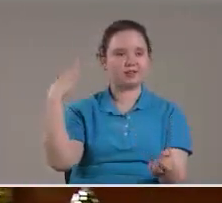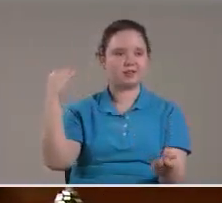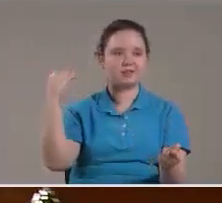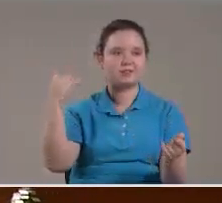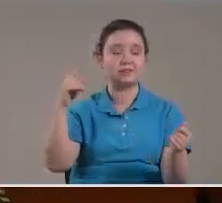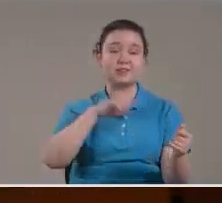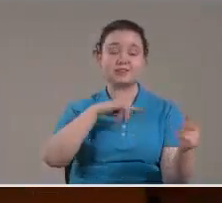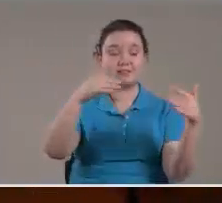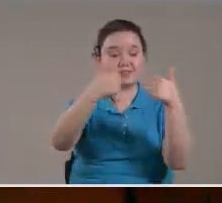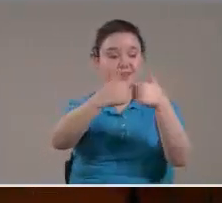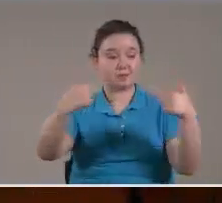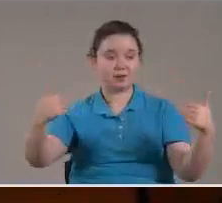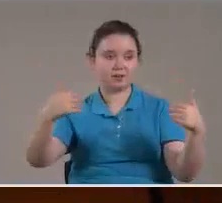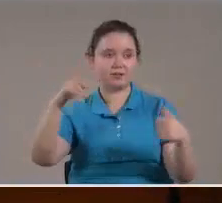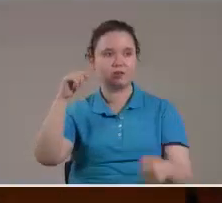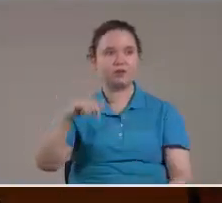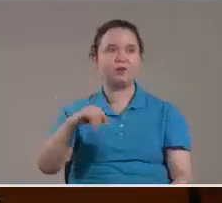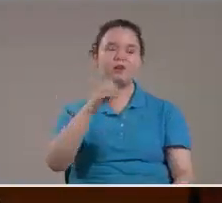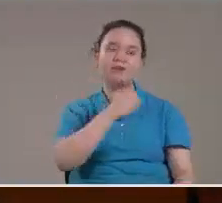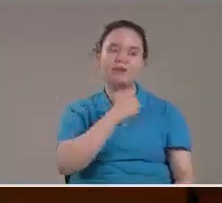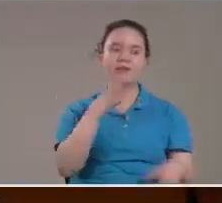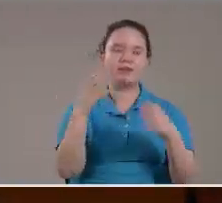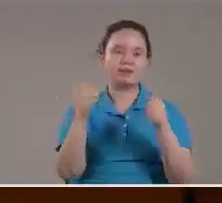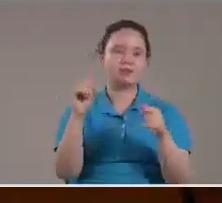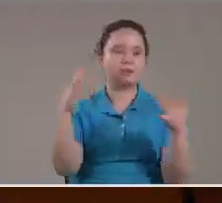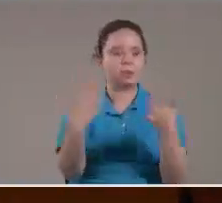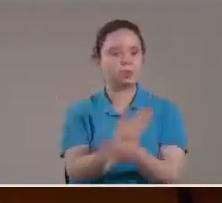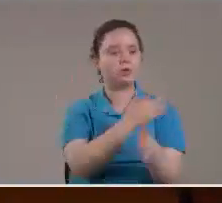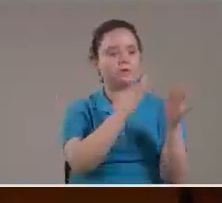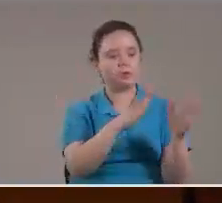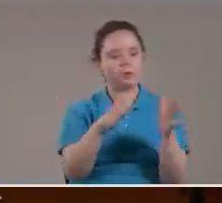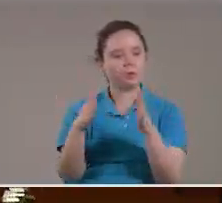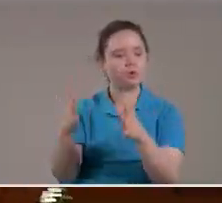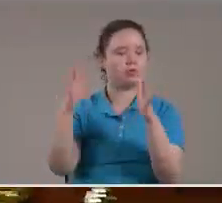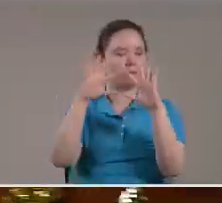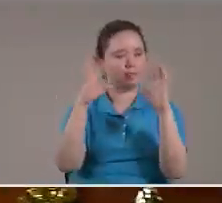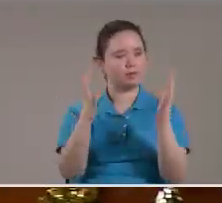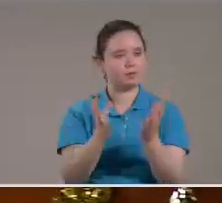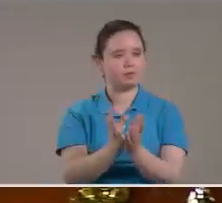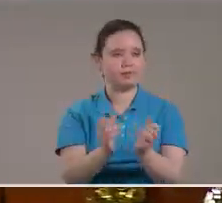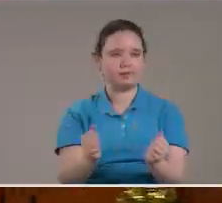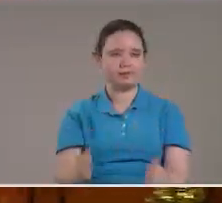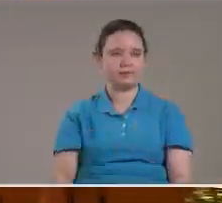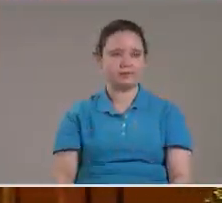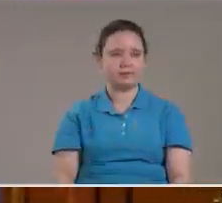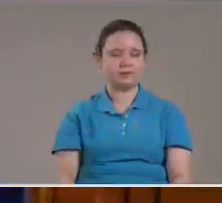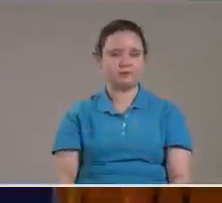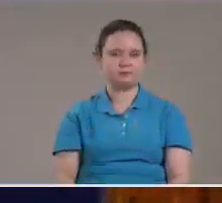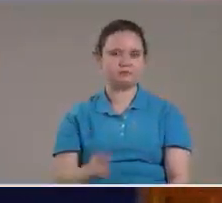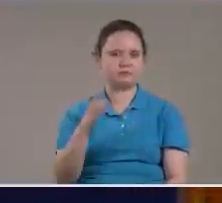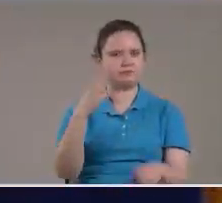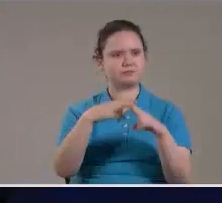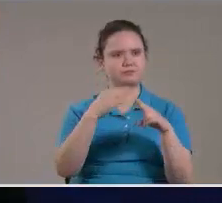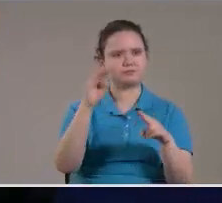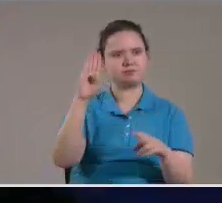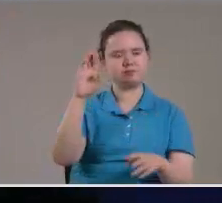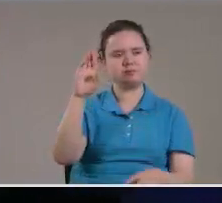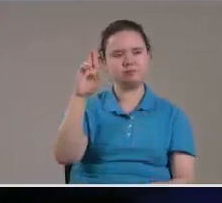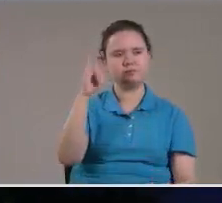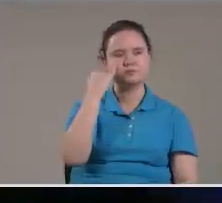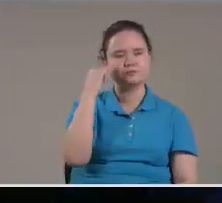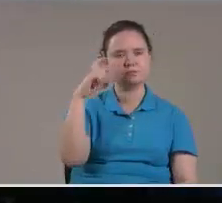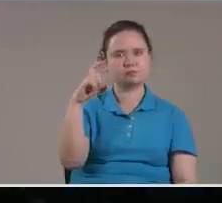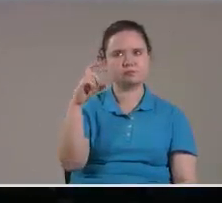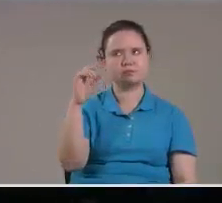Quieren hacer Su nuevo orden Mundial A la cabeza Con lo que se llama BRIC Que es Brasil